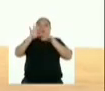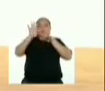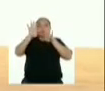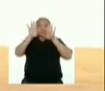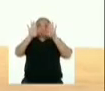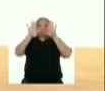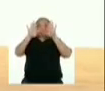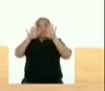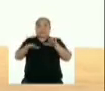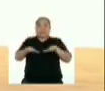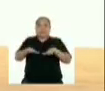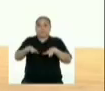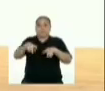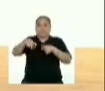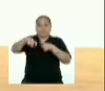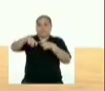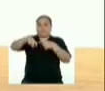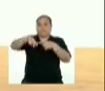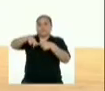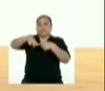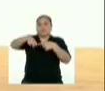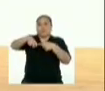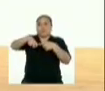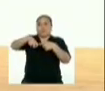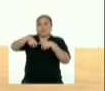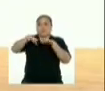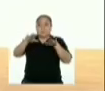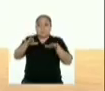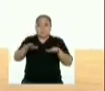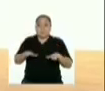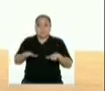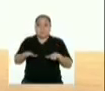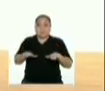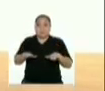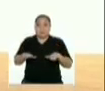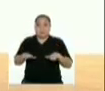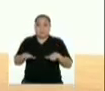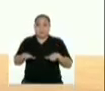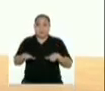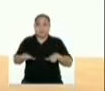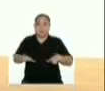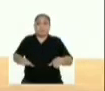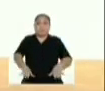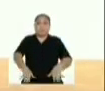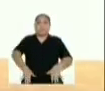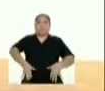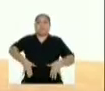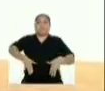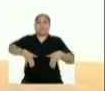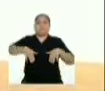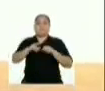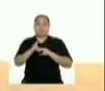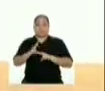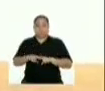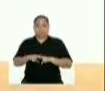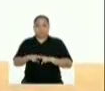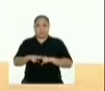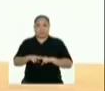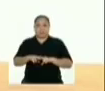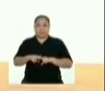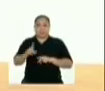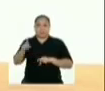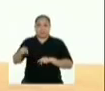Colocamos las manos a la altura de nuestras rodillas. Y nos sentamos,